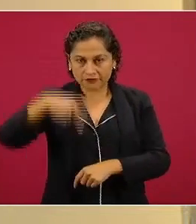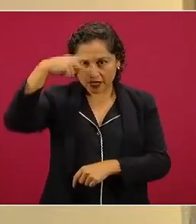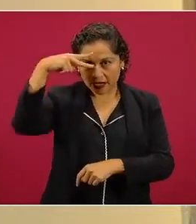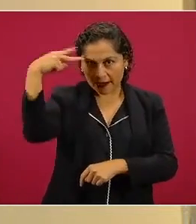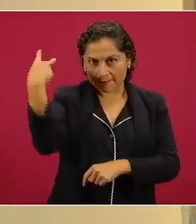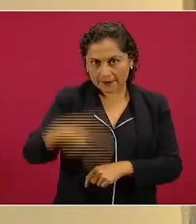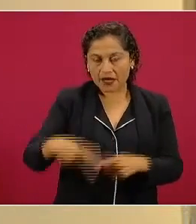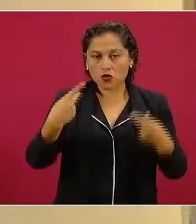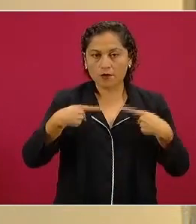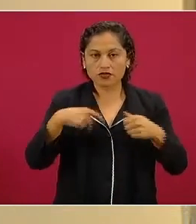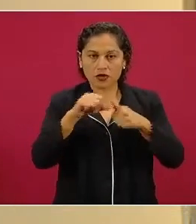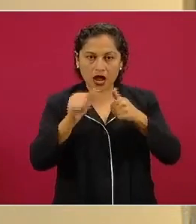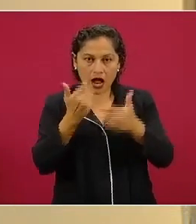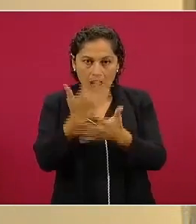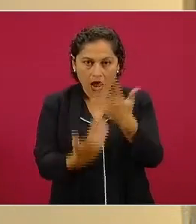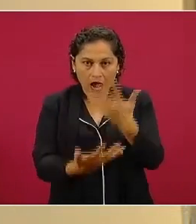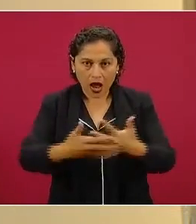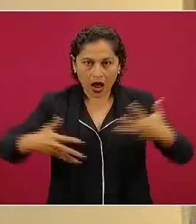culturales, cumplido.